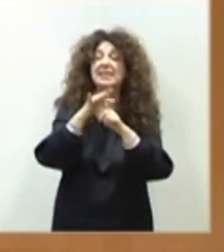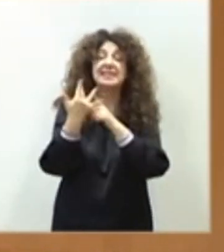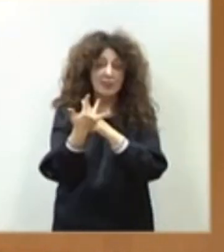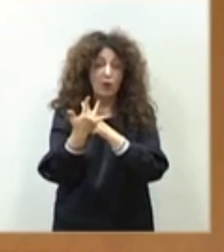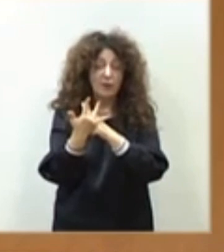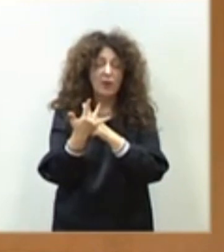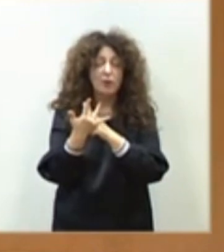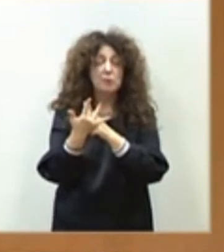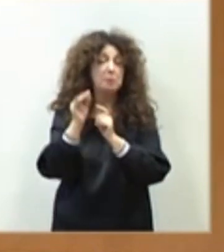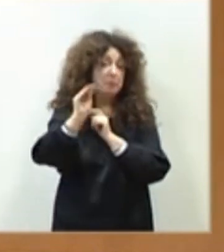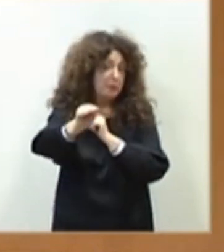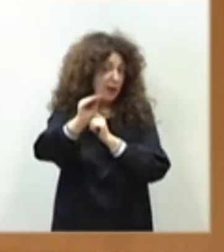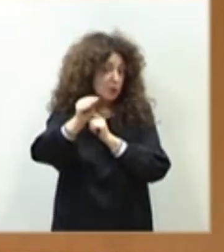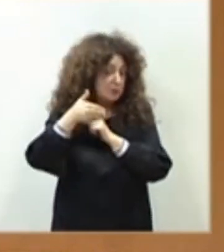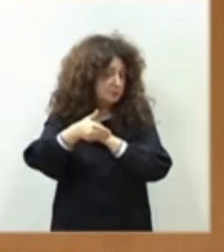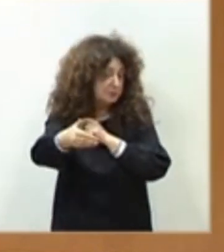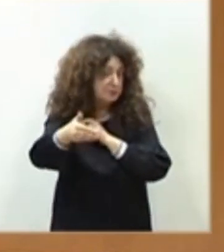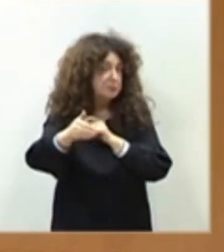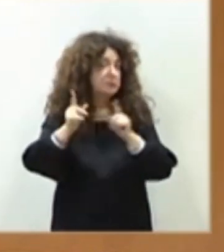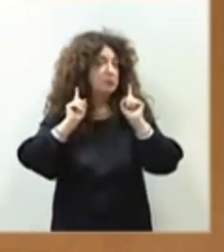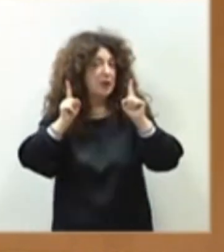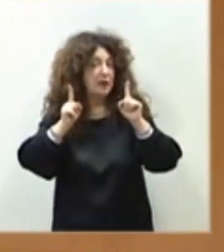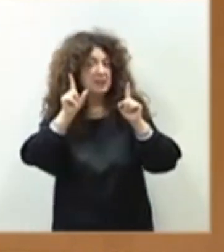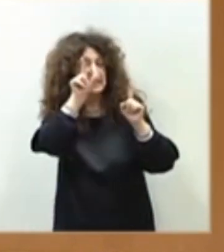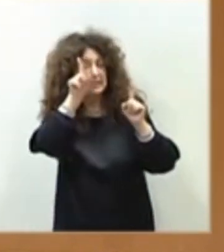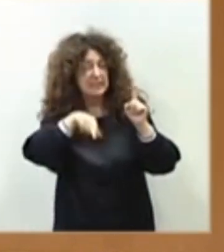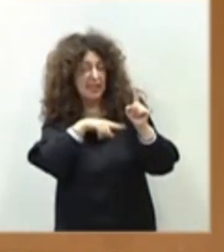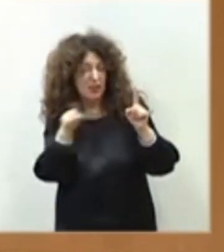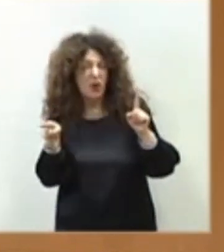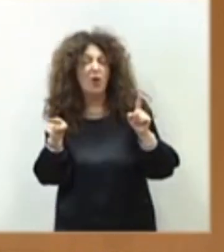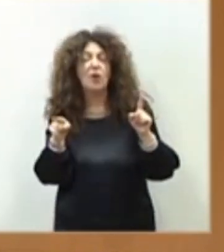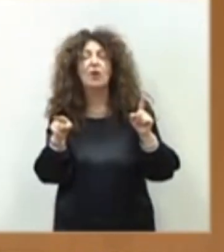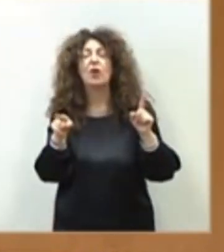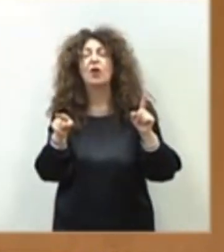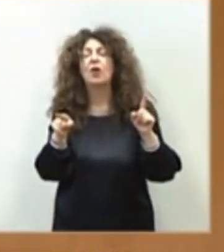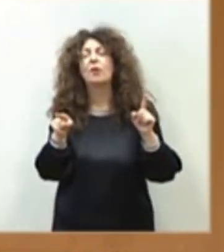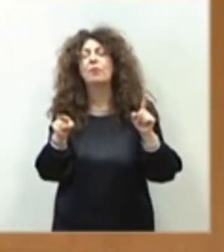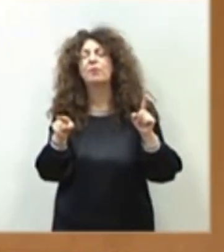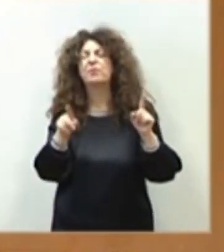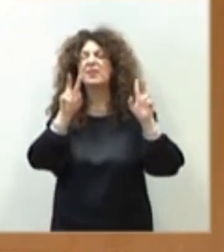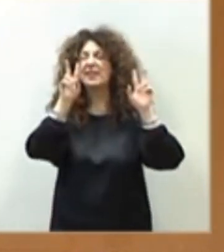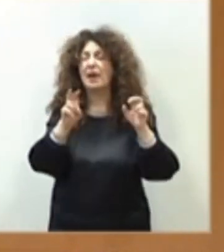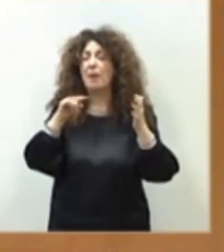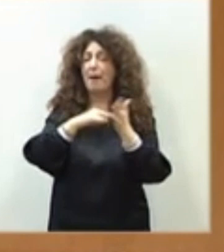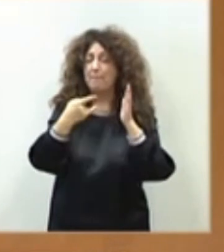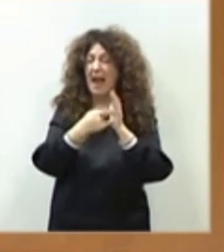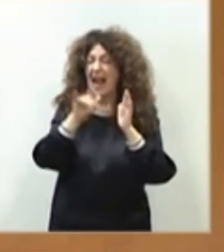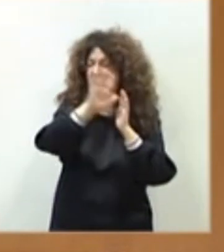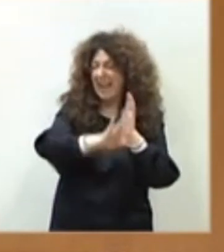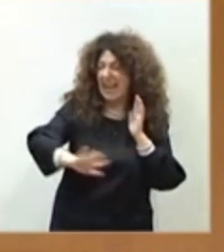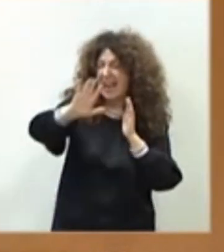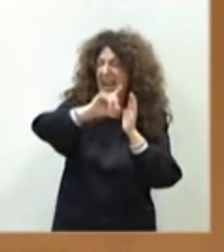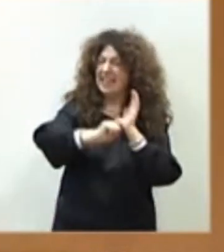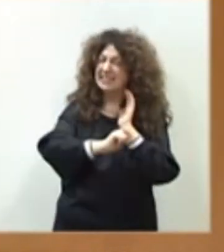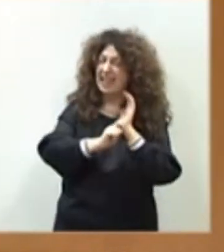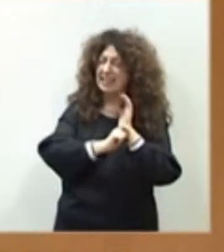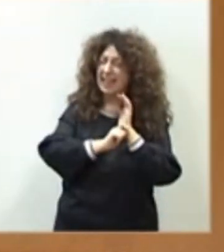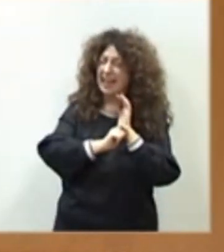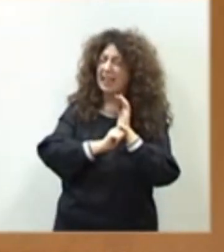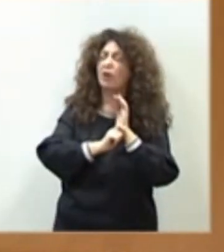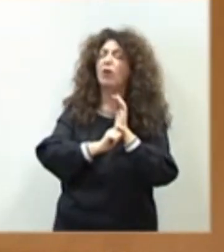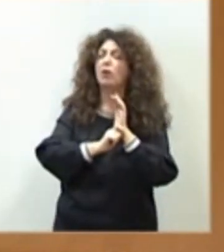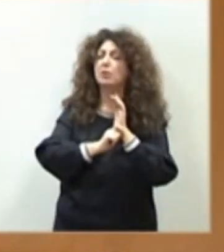usted previsto o el Gobierno tiene previsto hacer una modificación integral del Plan Estratégico Nacional, ya que no se está